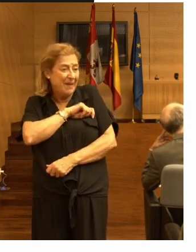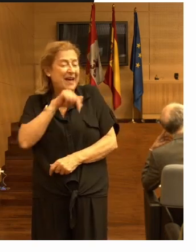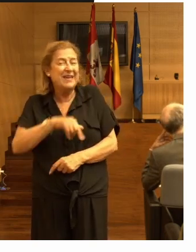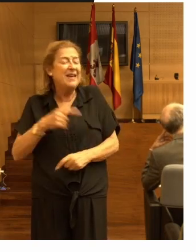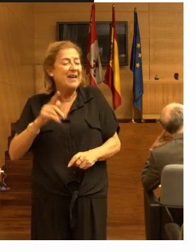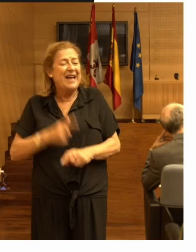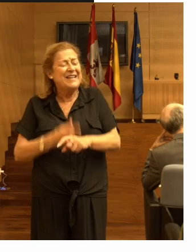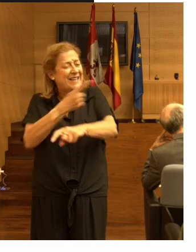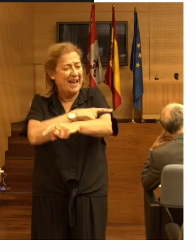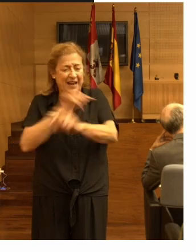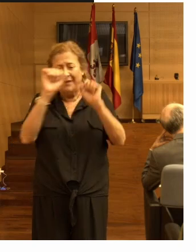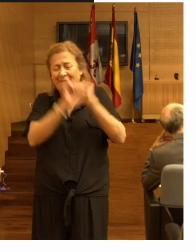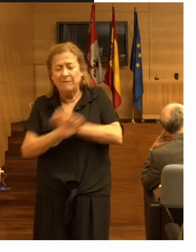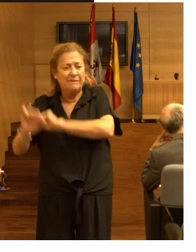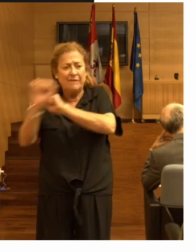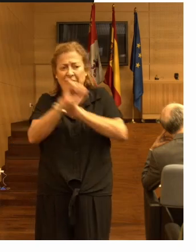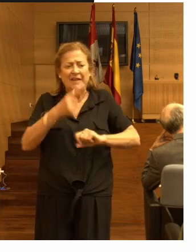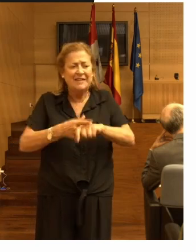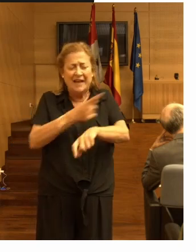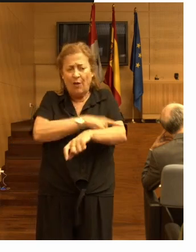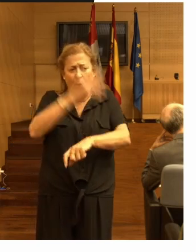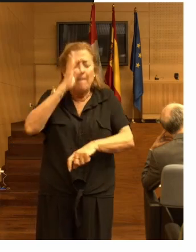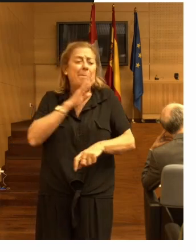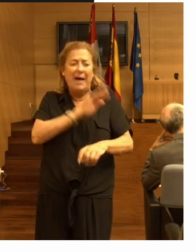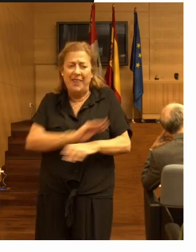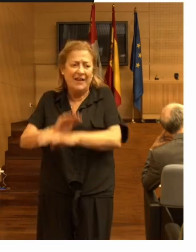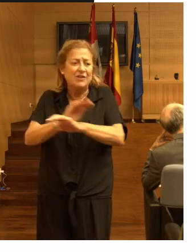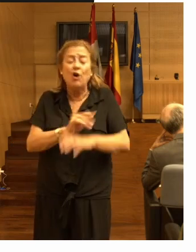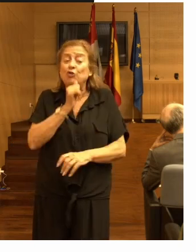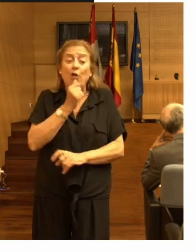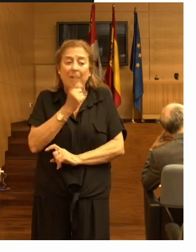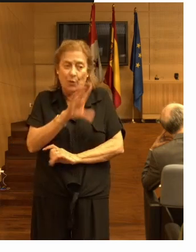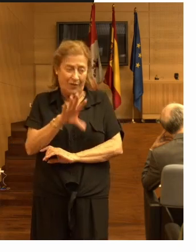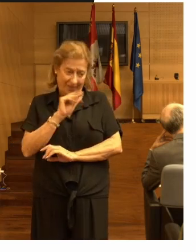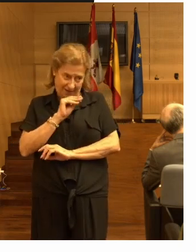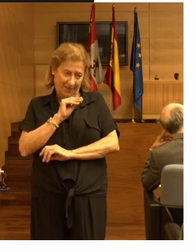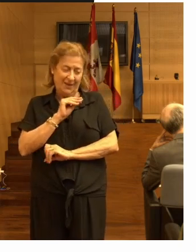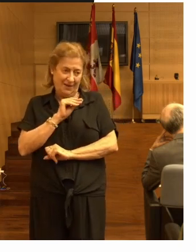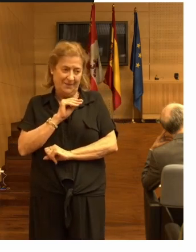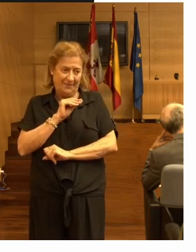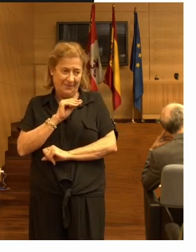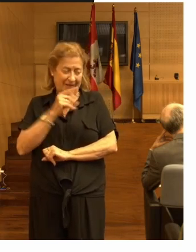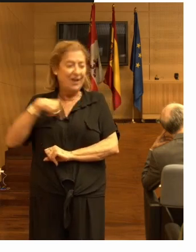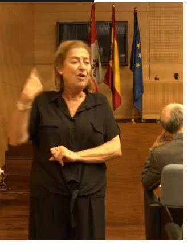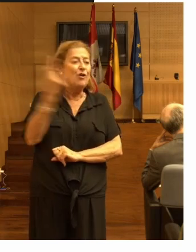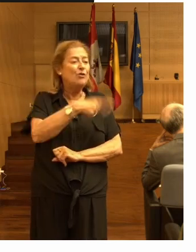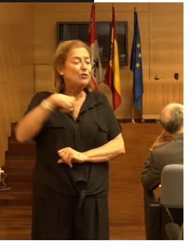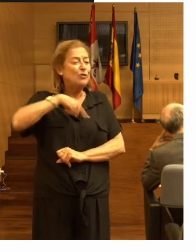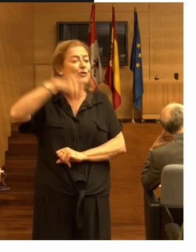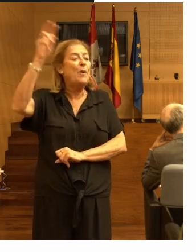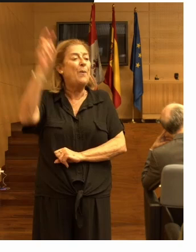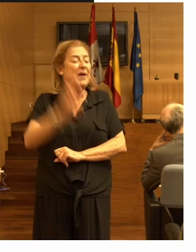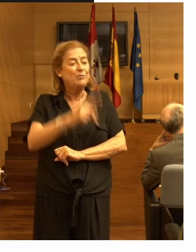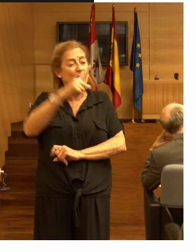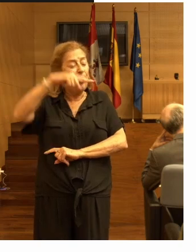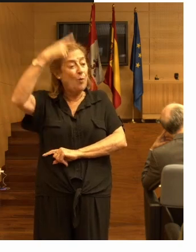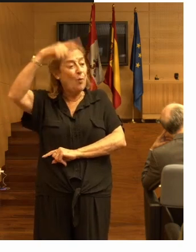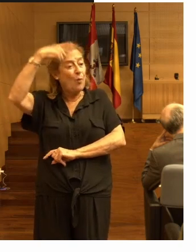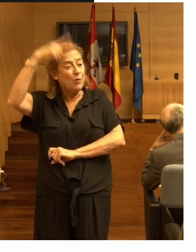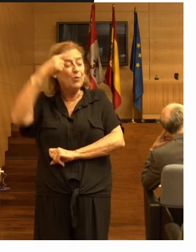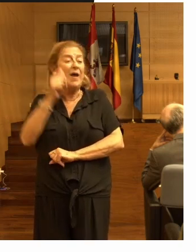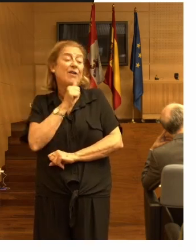proteccionistas y tan paternalistas que todavía no lo hemos entendido nosotros venimos de una cultura